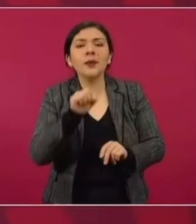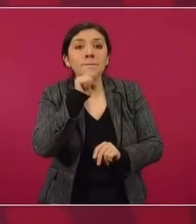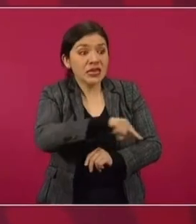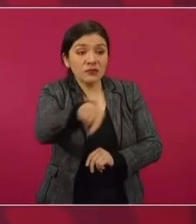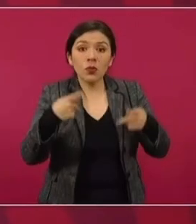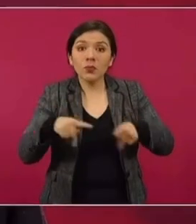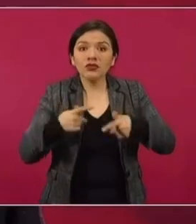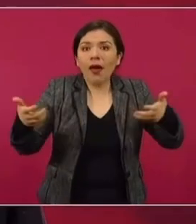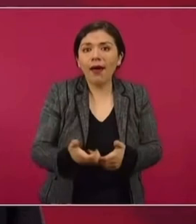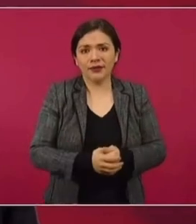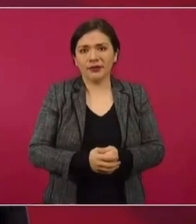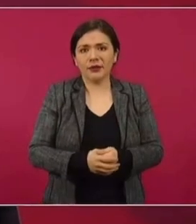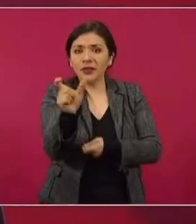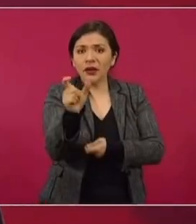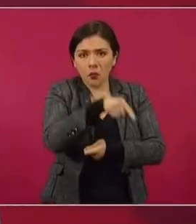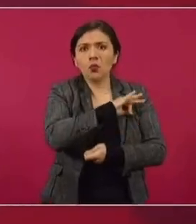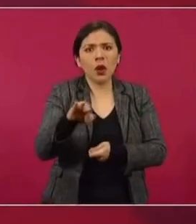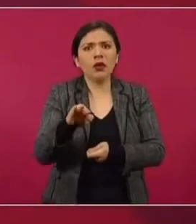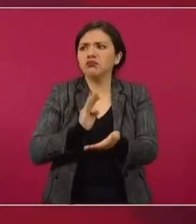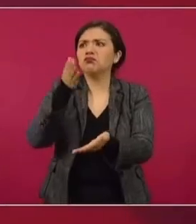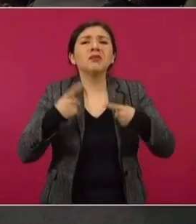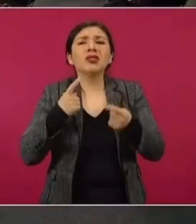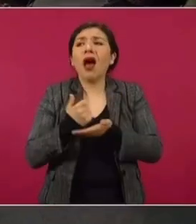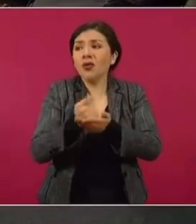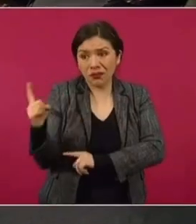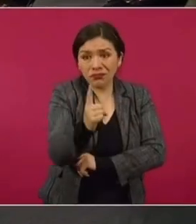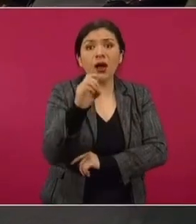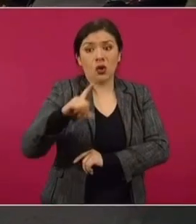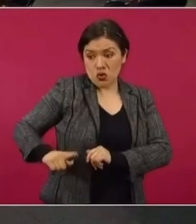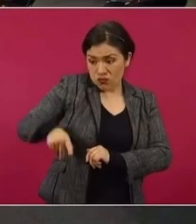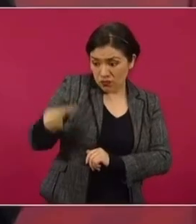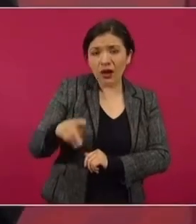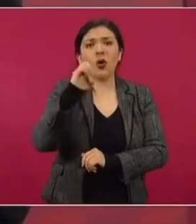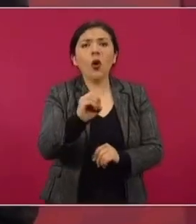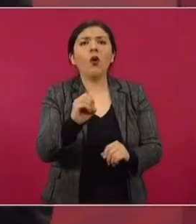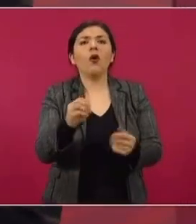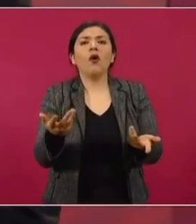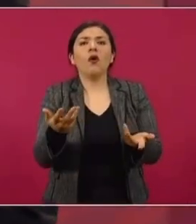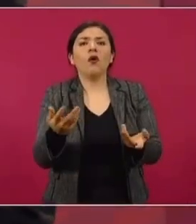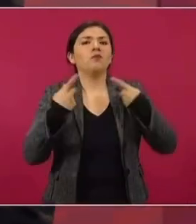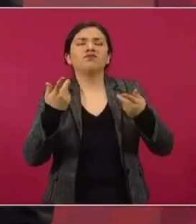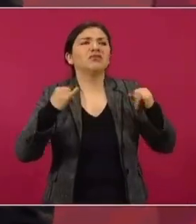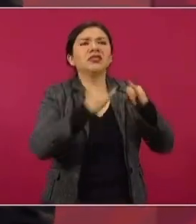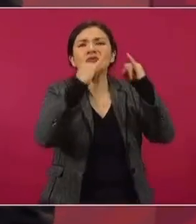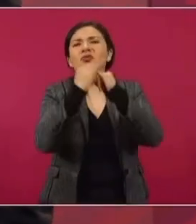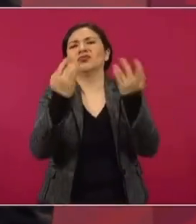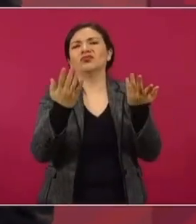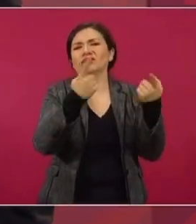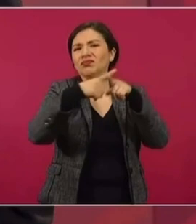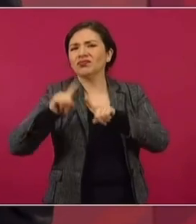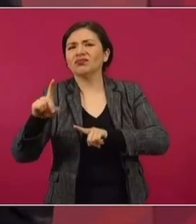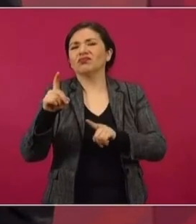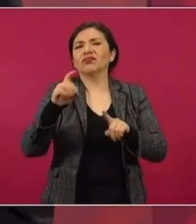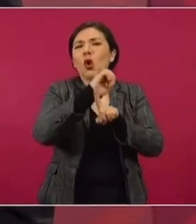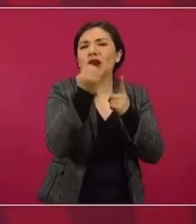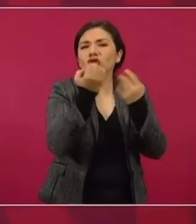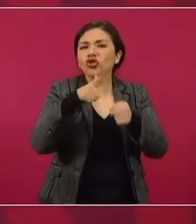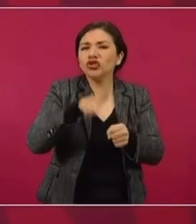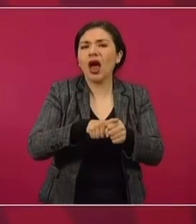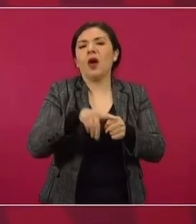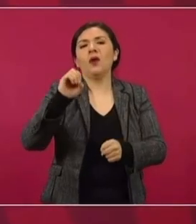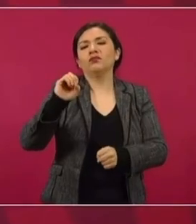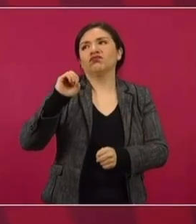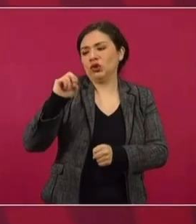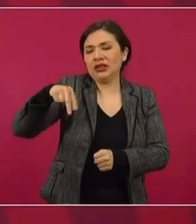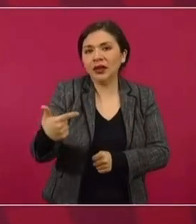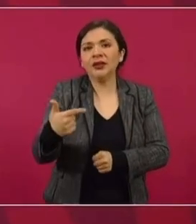la misma gente, que tengan una tarjeta, que no haya intermediación. Ni del gobierno, ni de las organizaciones sociales o de las